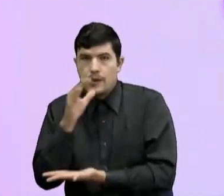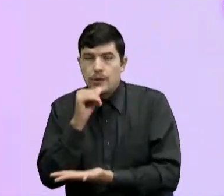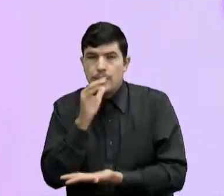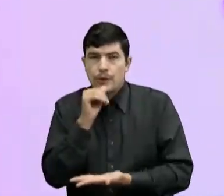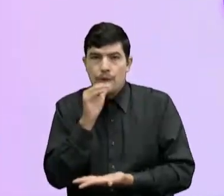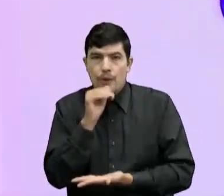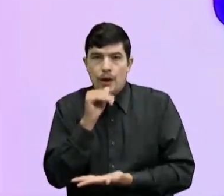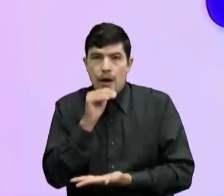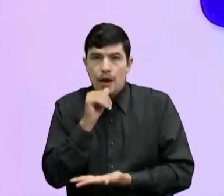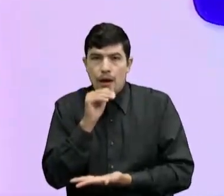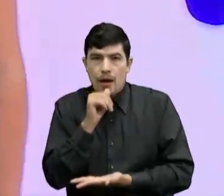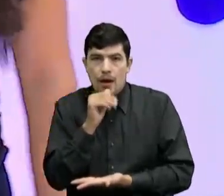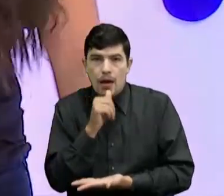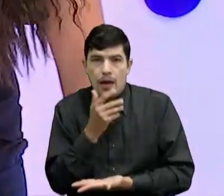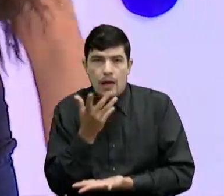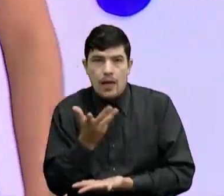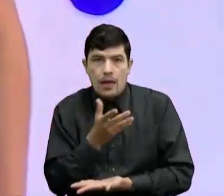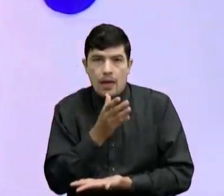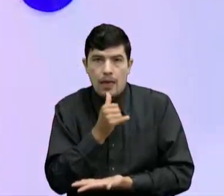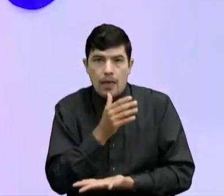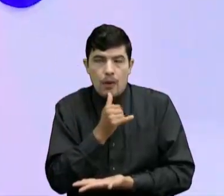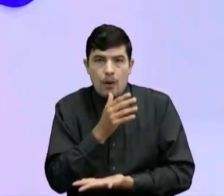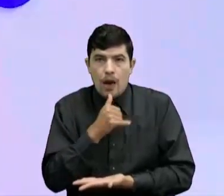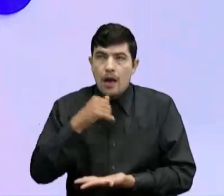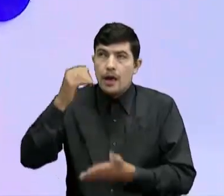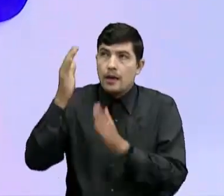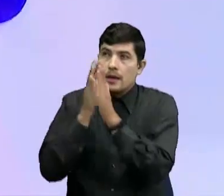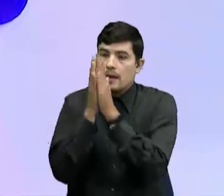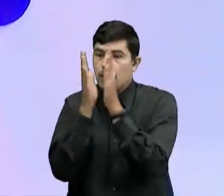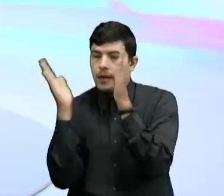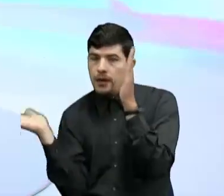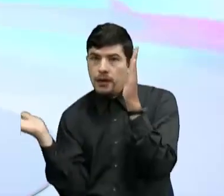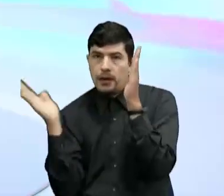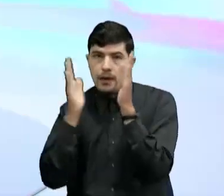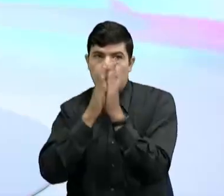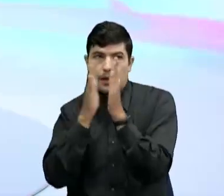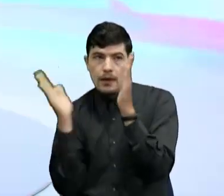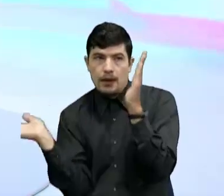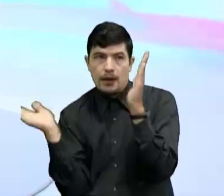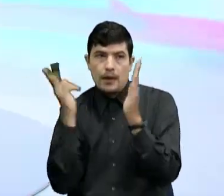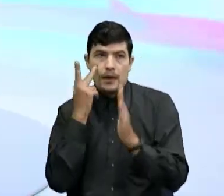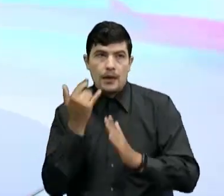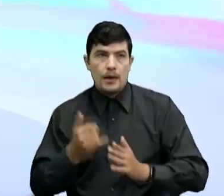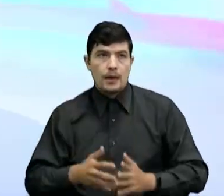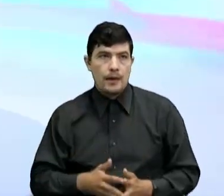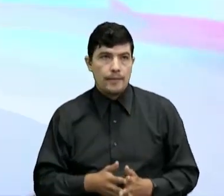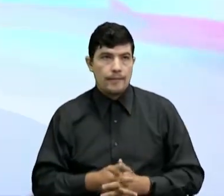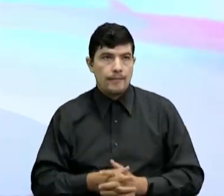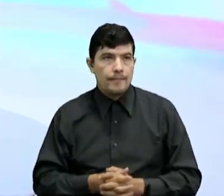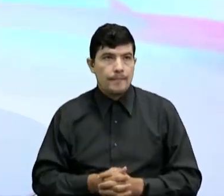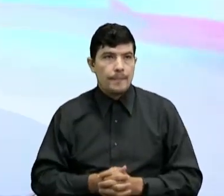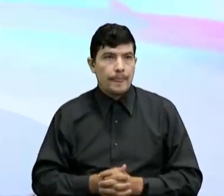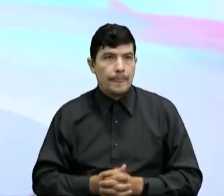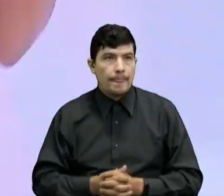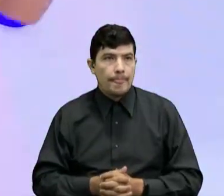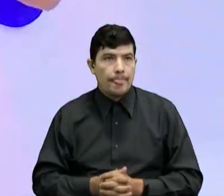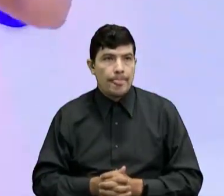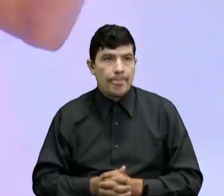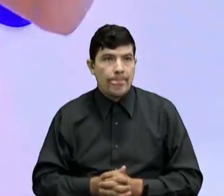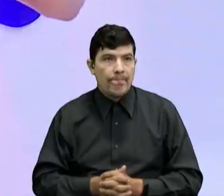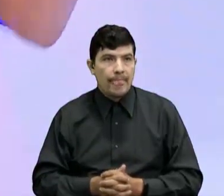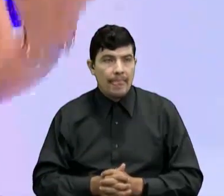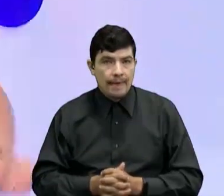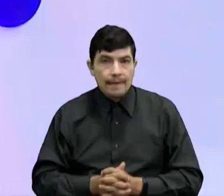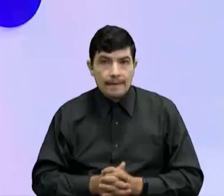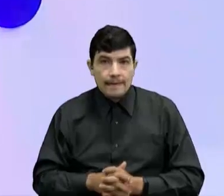Porque pues si ustedes ven Yo digamos Estoy acaparada Pero me hace sombrita ¿Cierto? A mi parte derecha Pero En